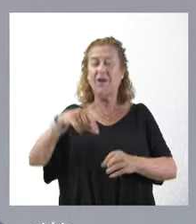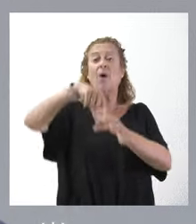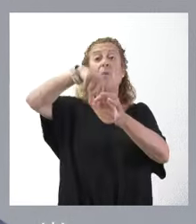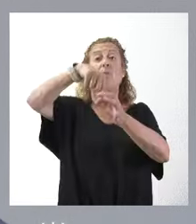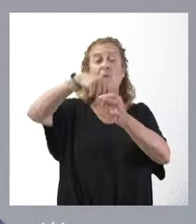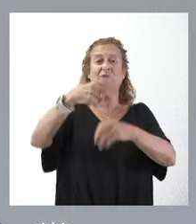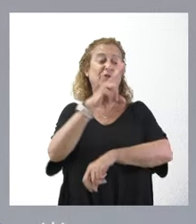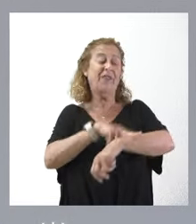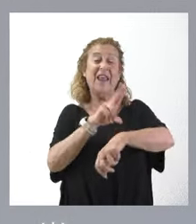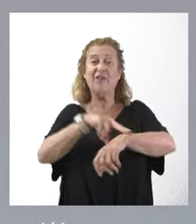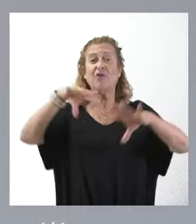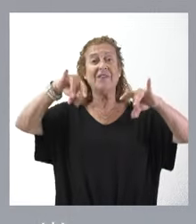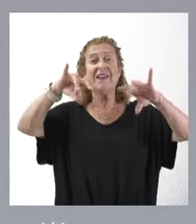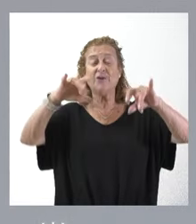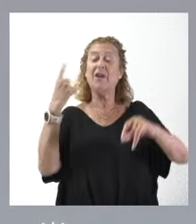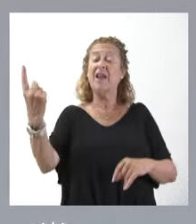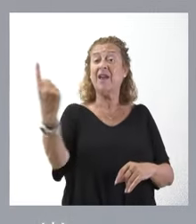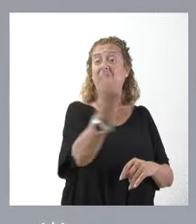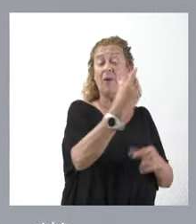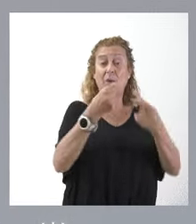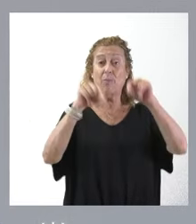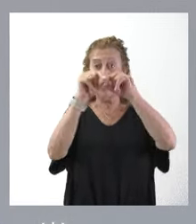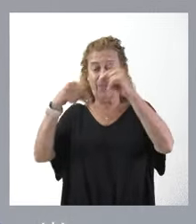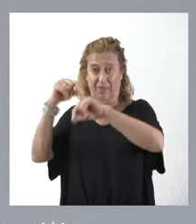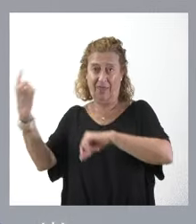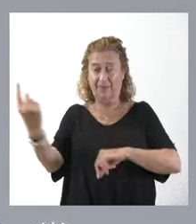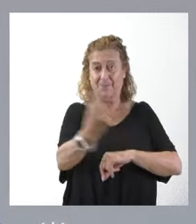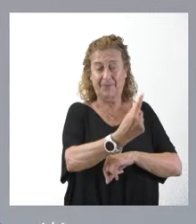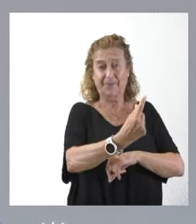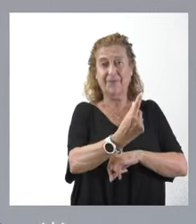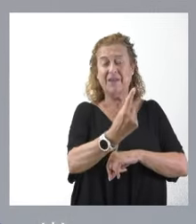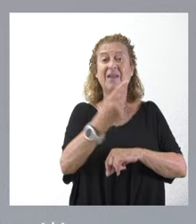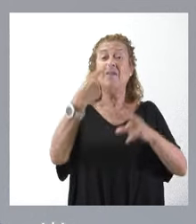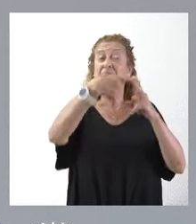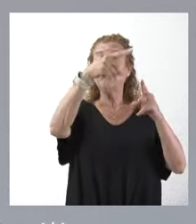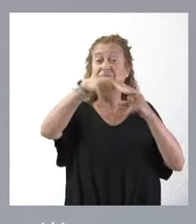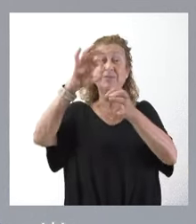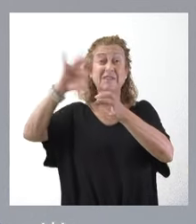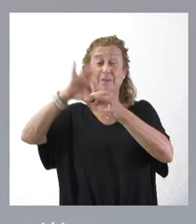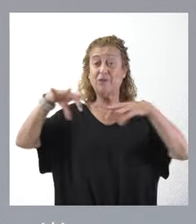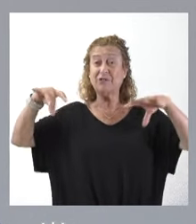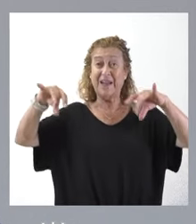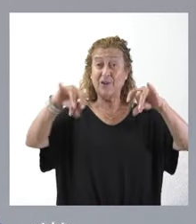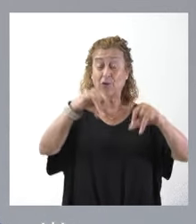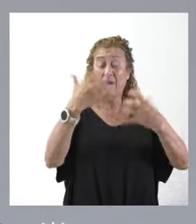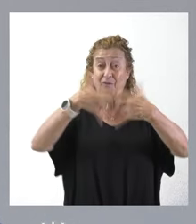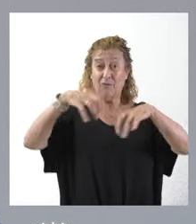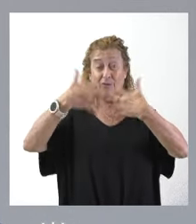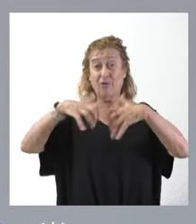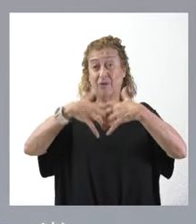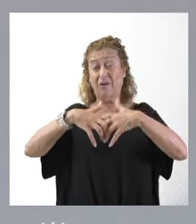de las delegaciones territoriales en cada una de las provincias, los diversos servicios territoriales que funcionan